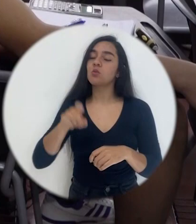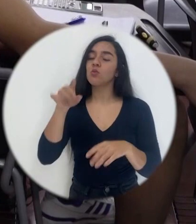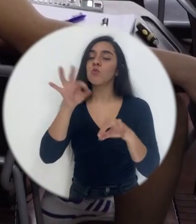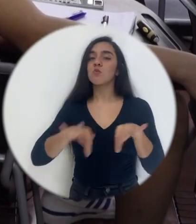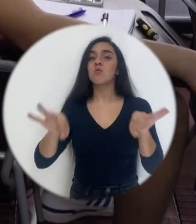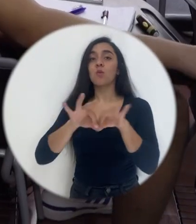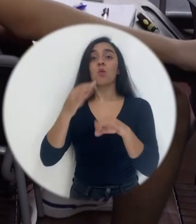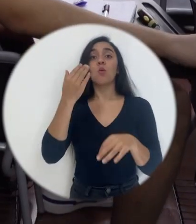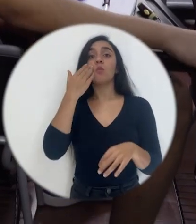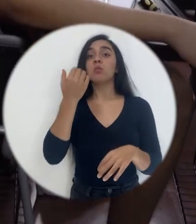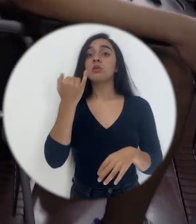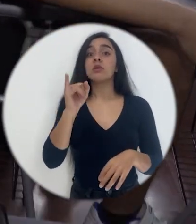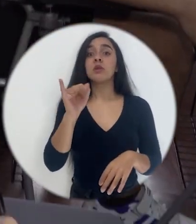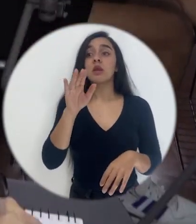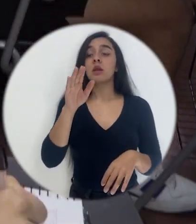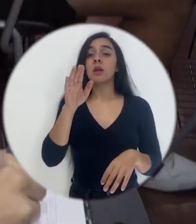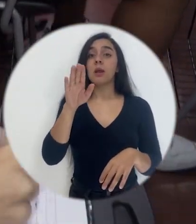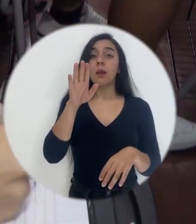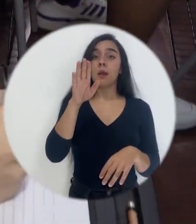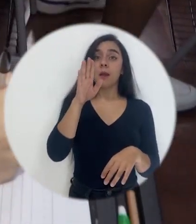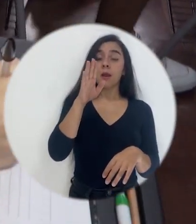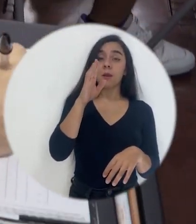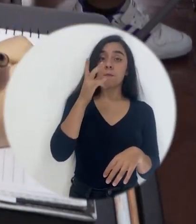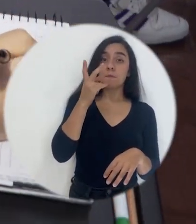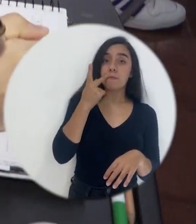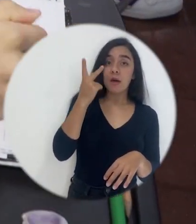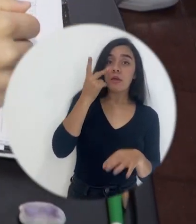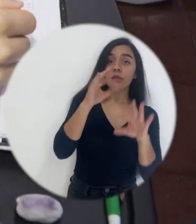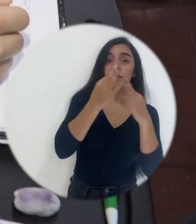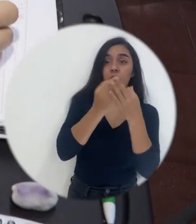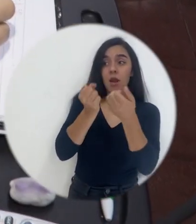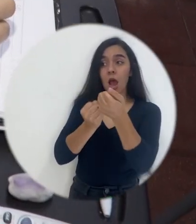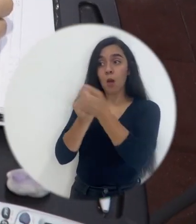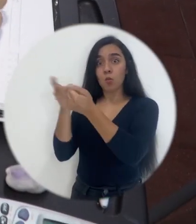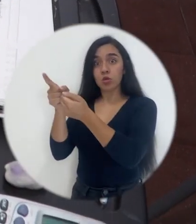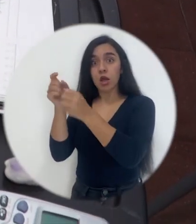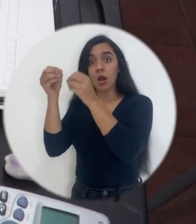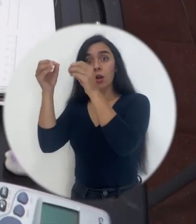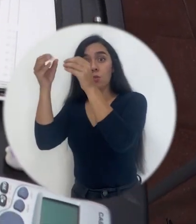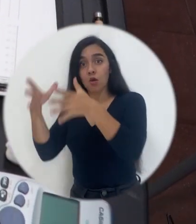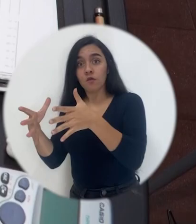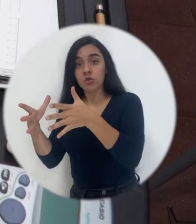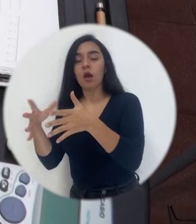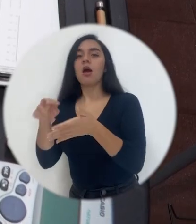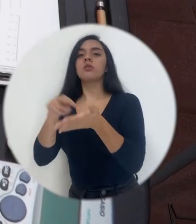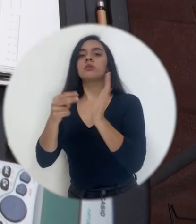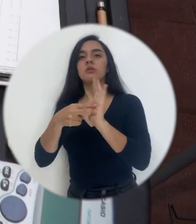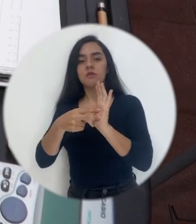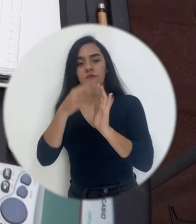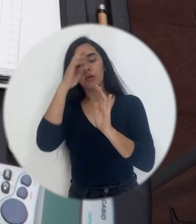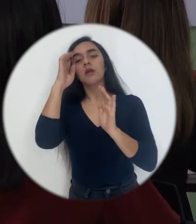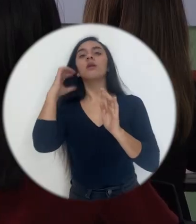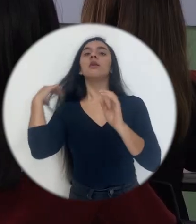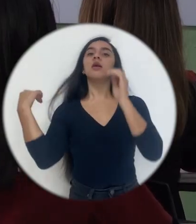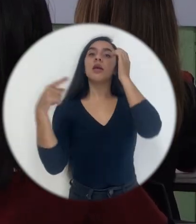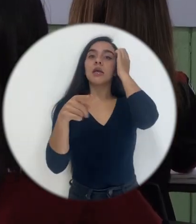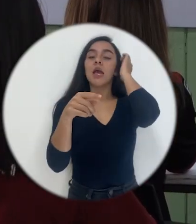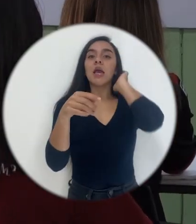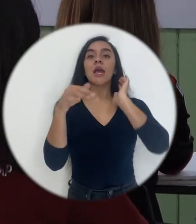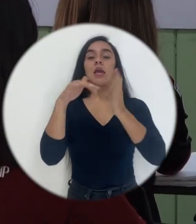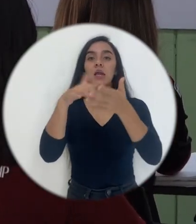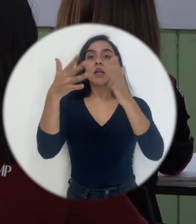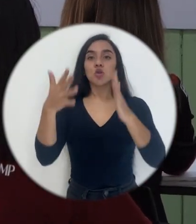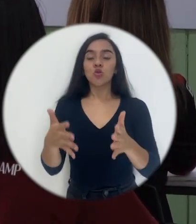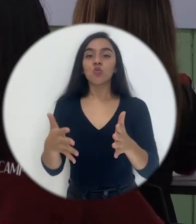porque un padre de familia que apoya al docente es un padre de familia que logra que el estudiante